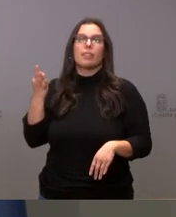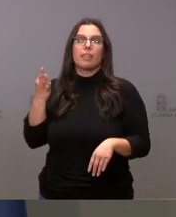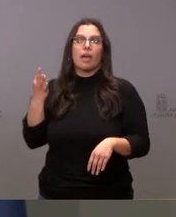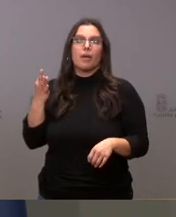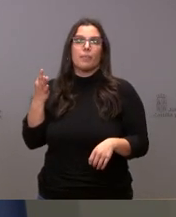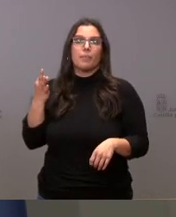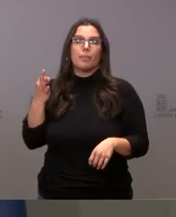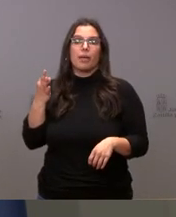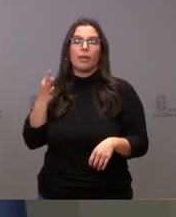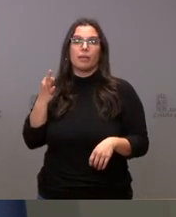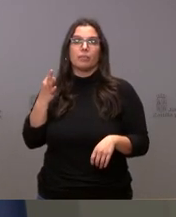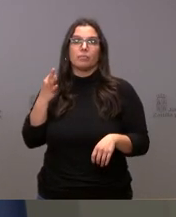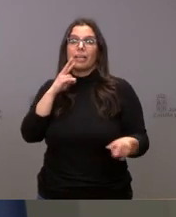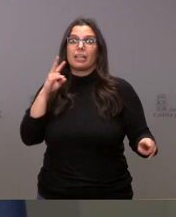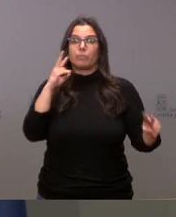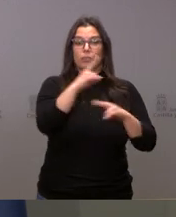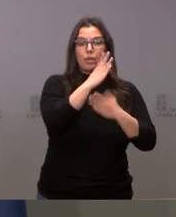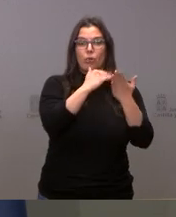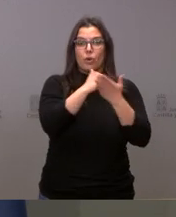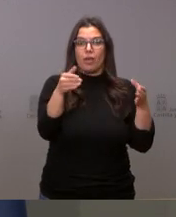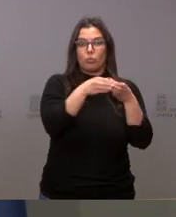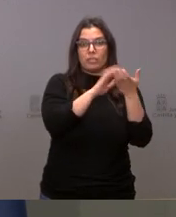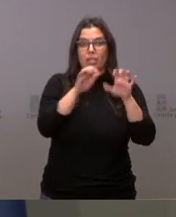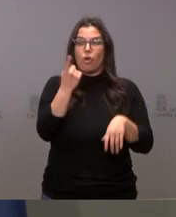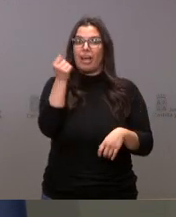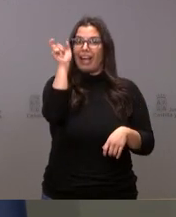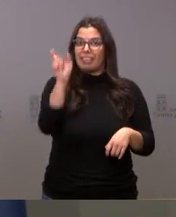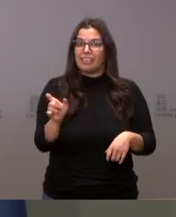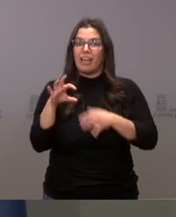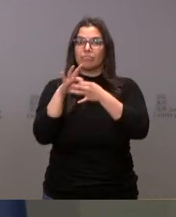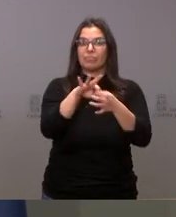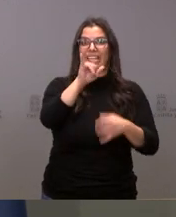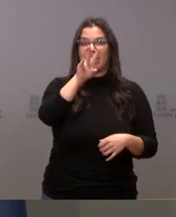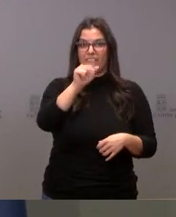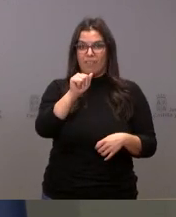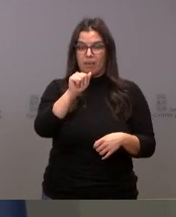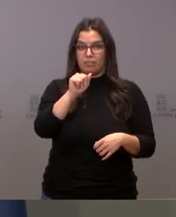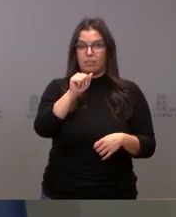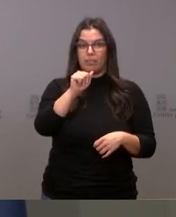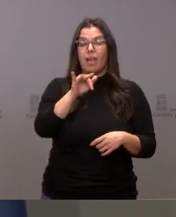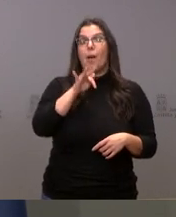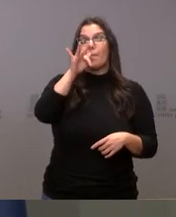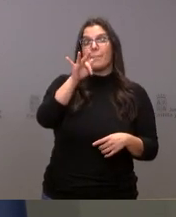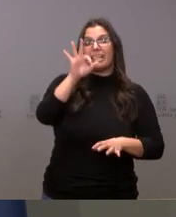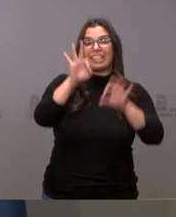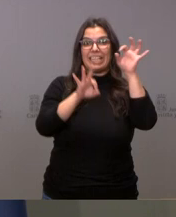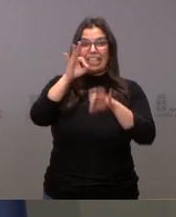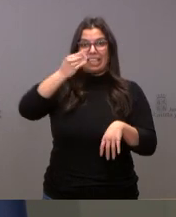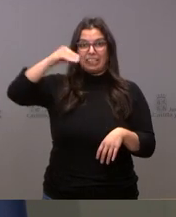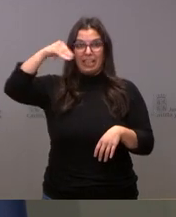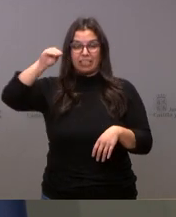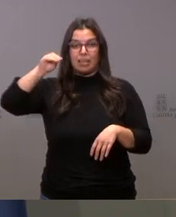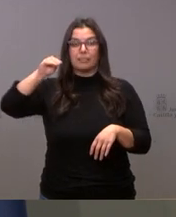Junta de Castilla y León, a la comunidad autónoma, las cantidades correspondientes al IVA, más los intereses, pero no cuantificaba